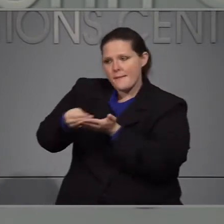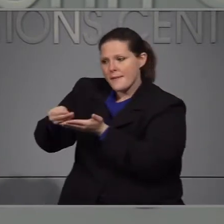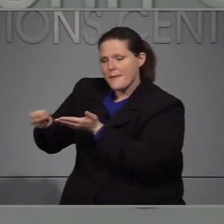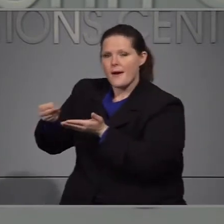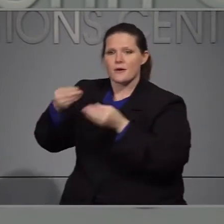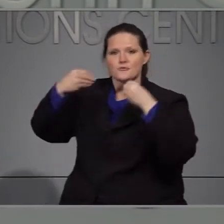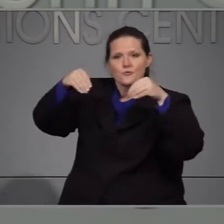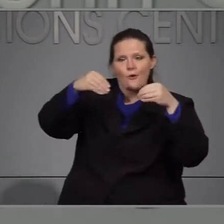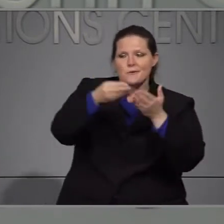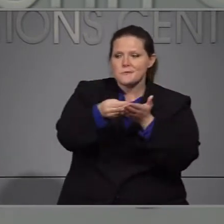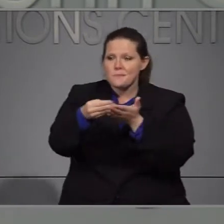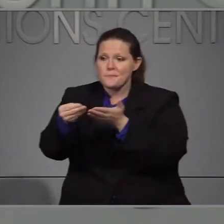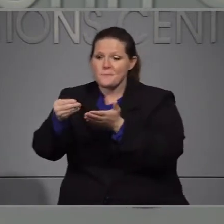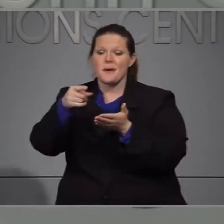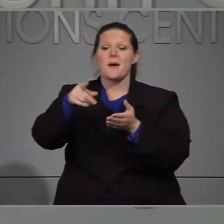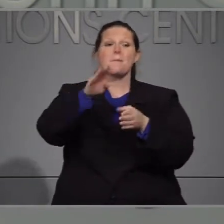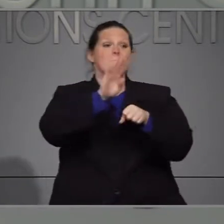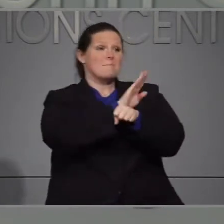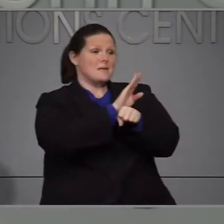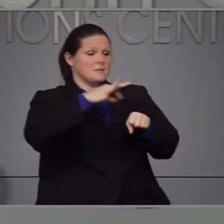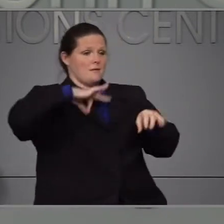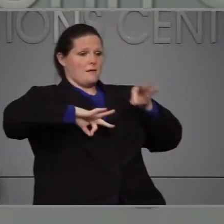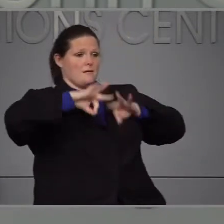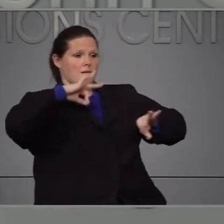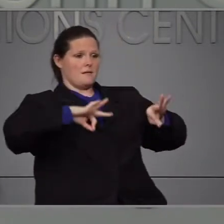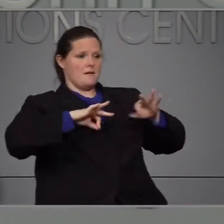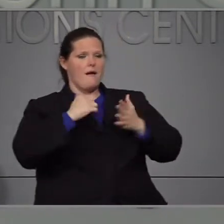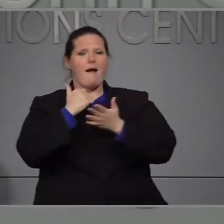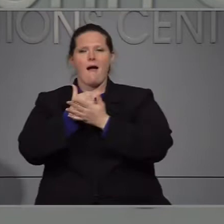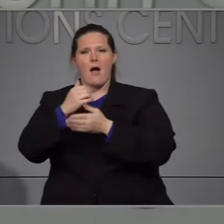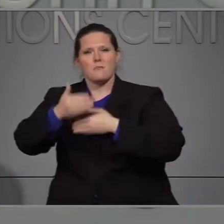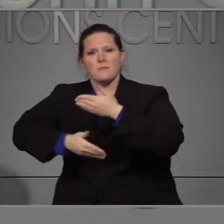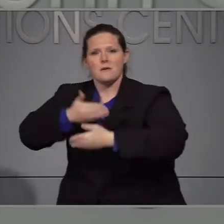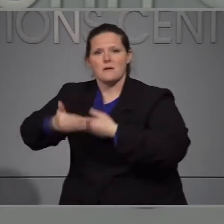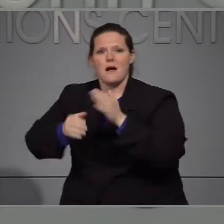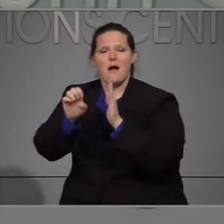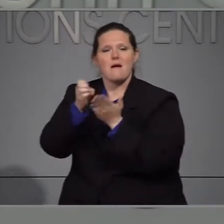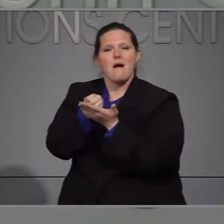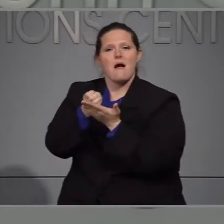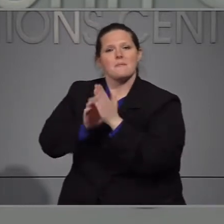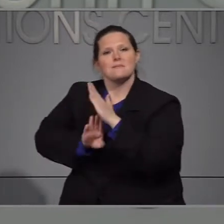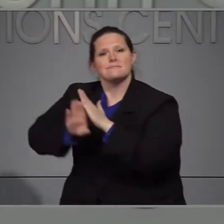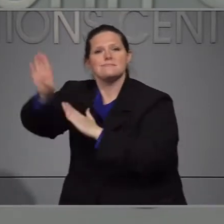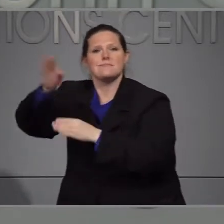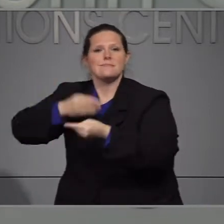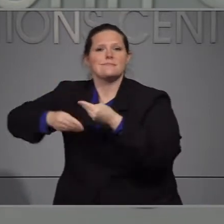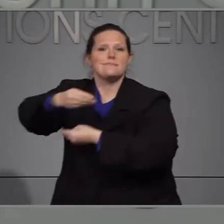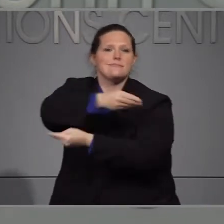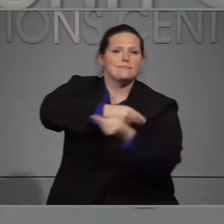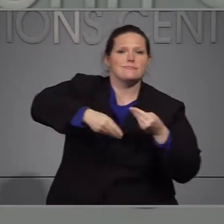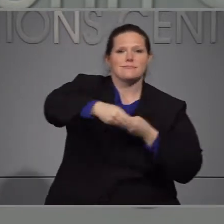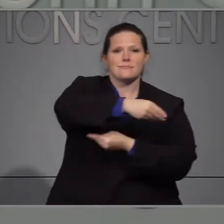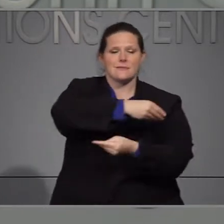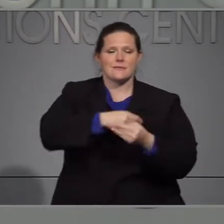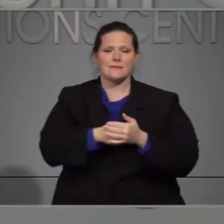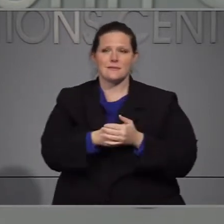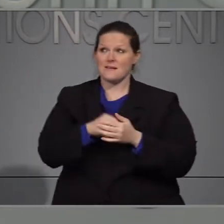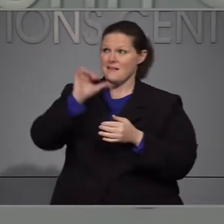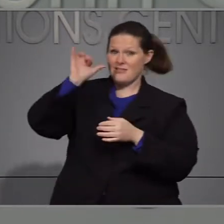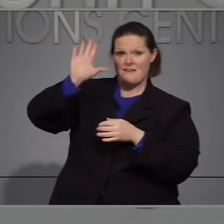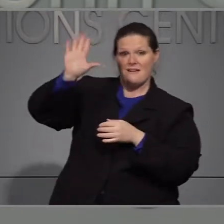regreso a las comunidades locales ayuda a los pequeños negocios y a que sobreviva la economía. Esta